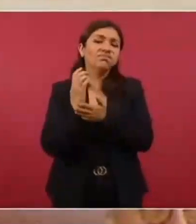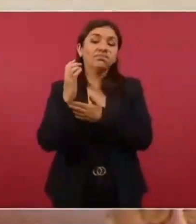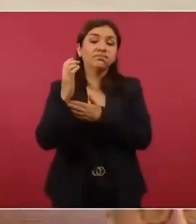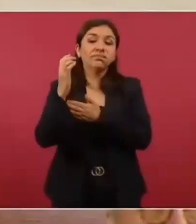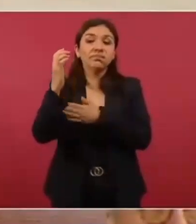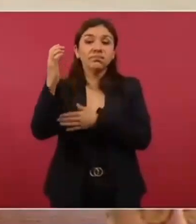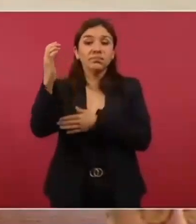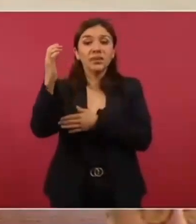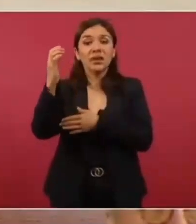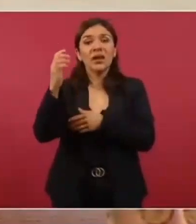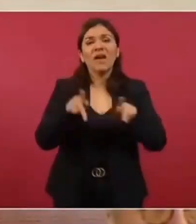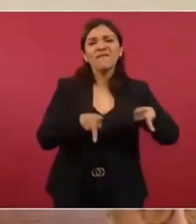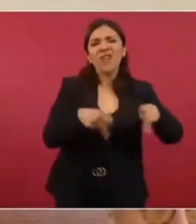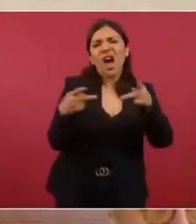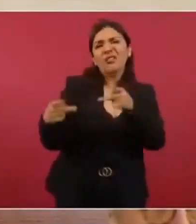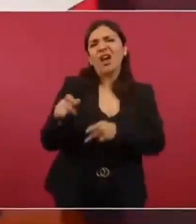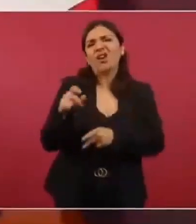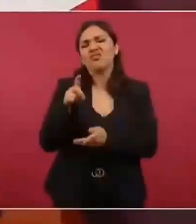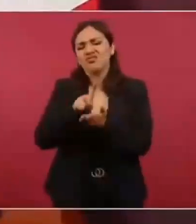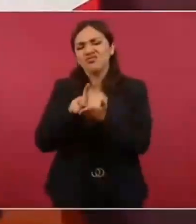el narcotráfico